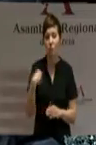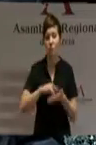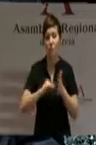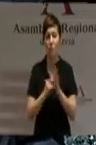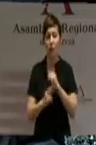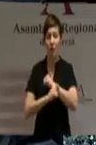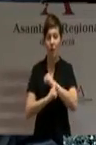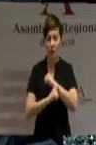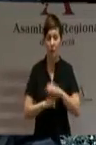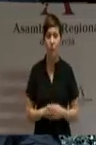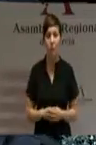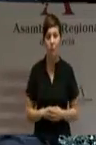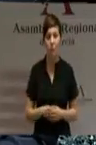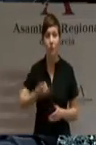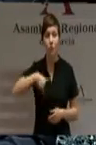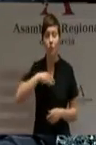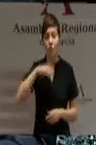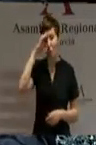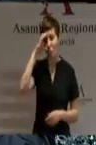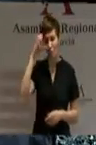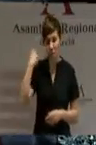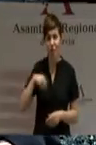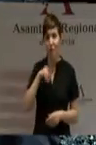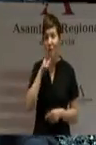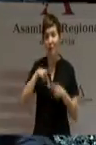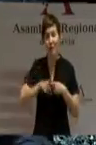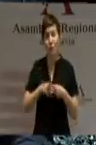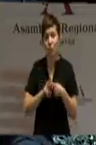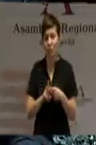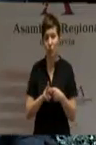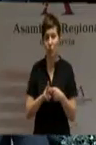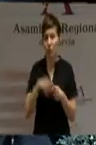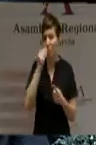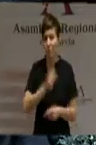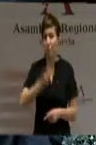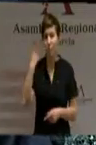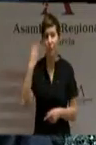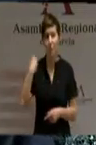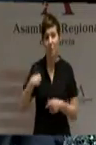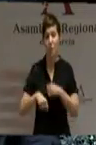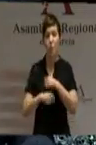que, como ya hemos escuchado, va a ser un importante instrumento al servicio de la política de Alberto Garre.